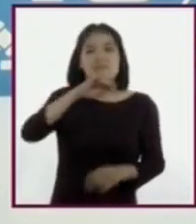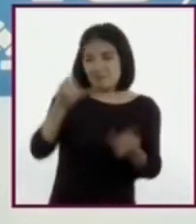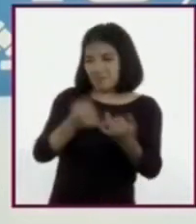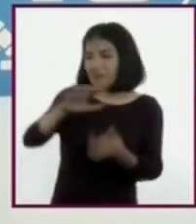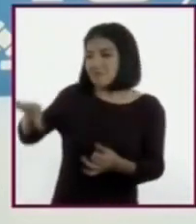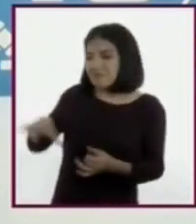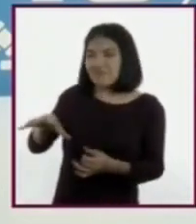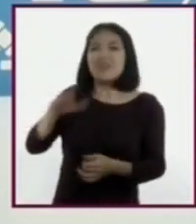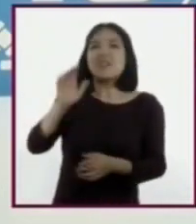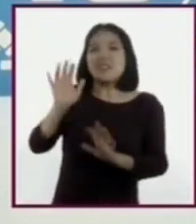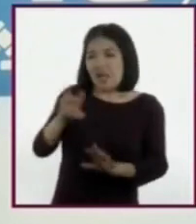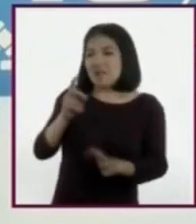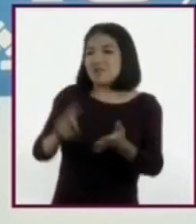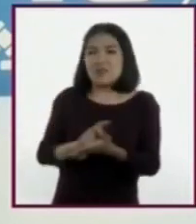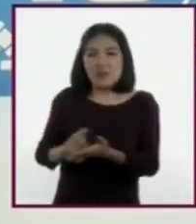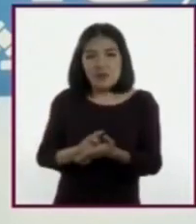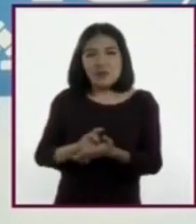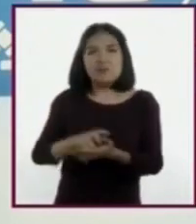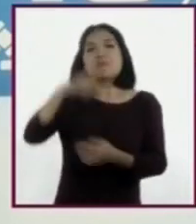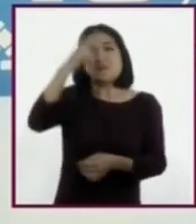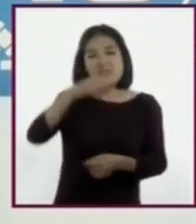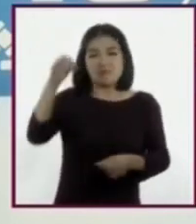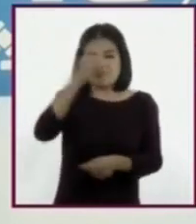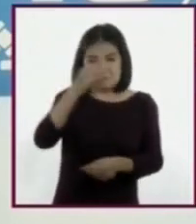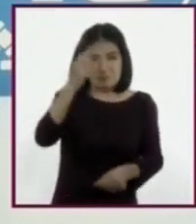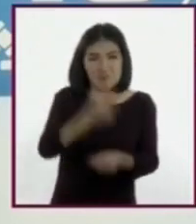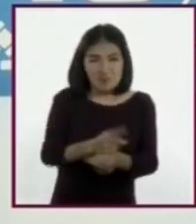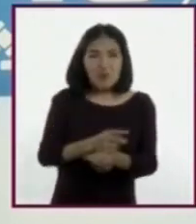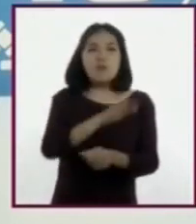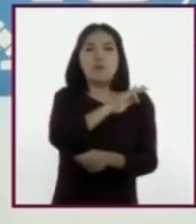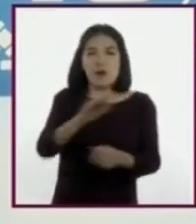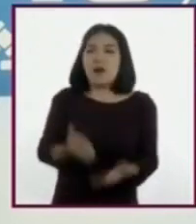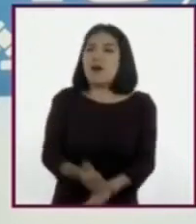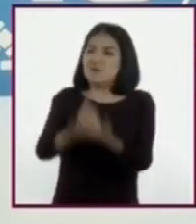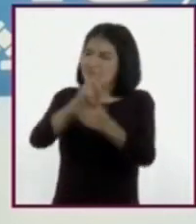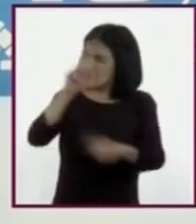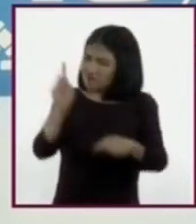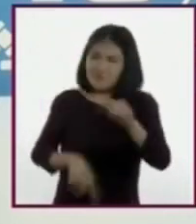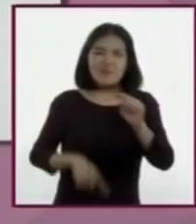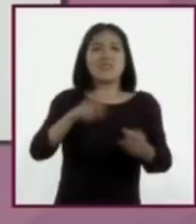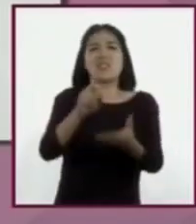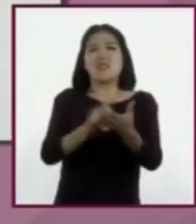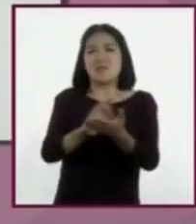consumieron, existen opciones de atención para ayudarles a superar el problema.